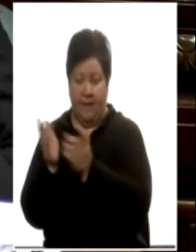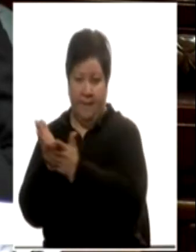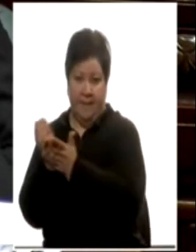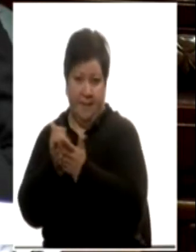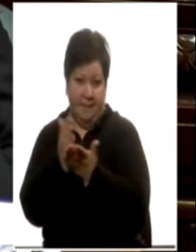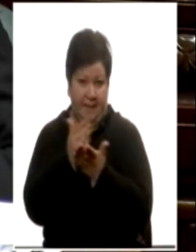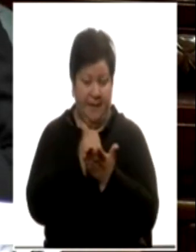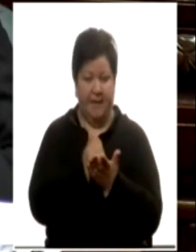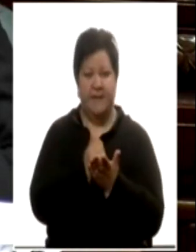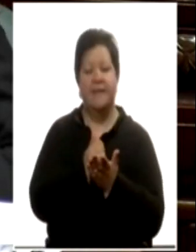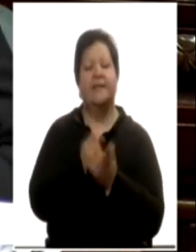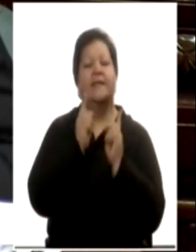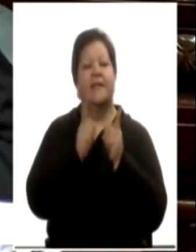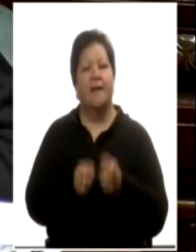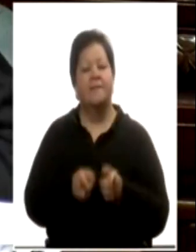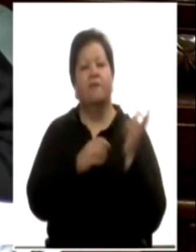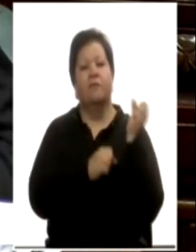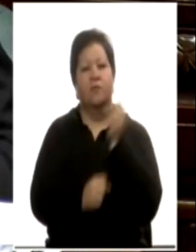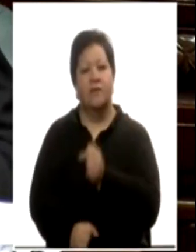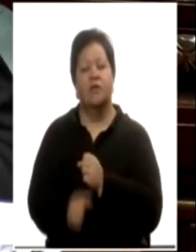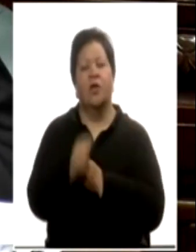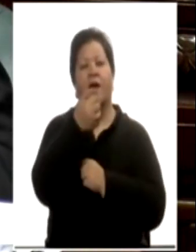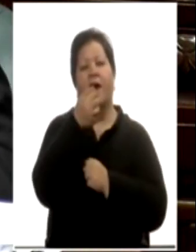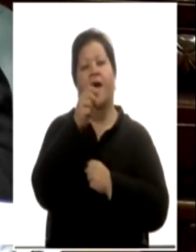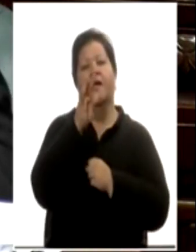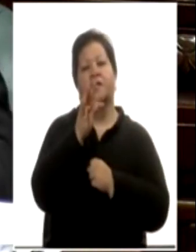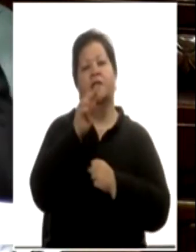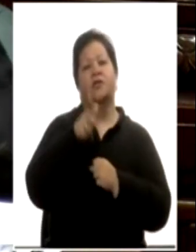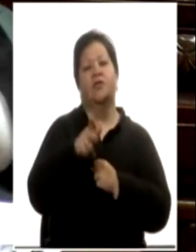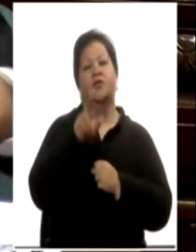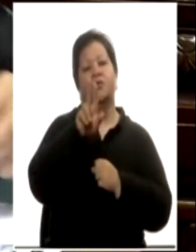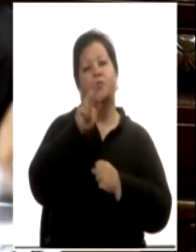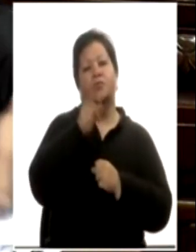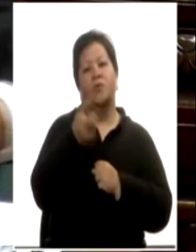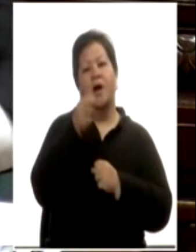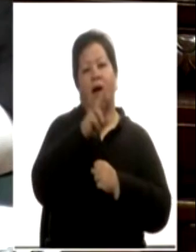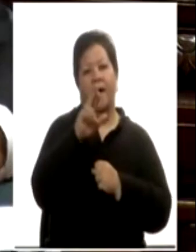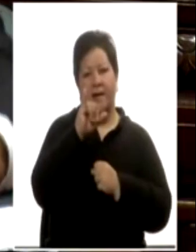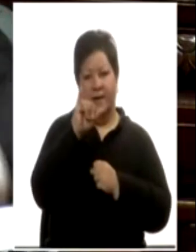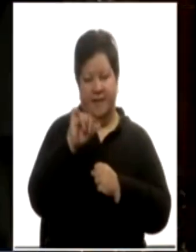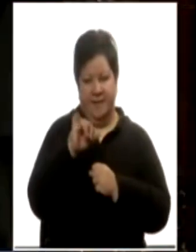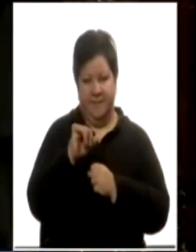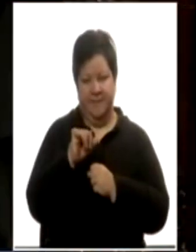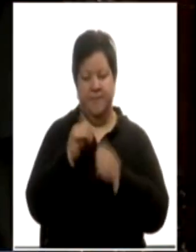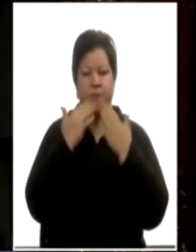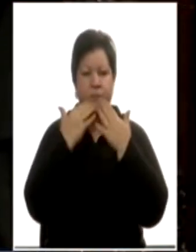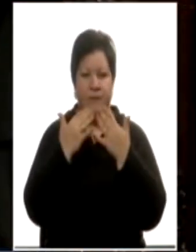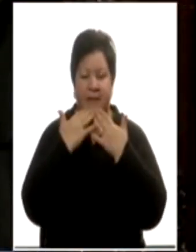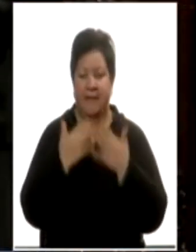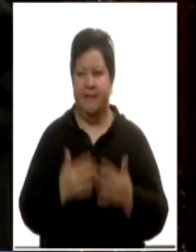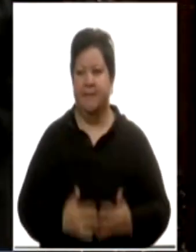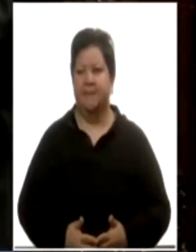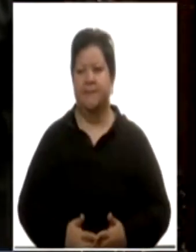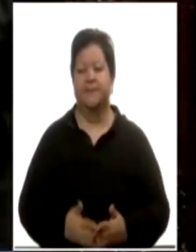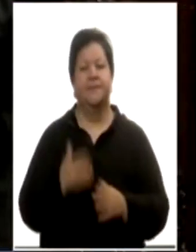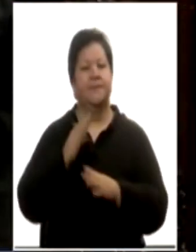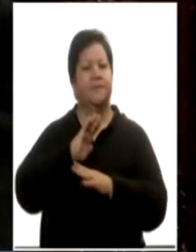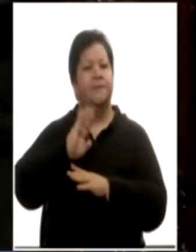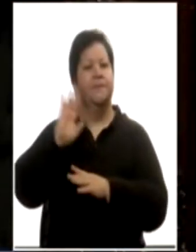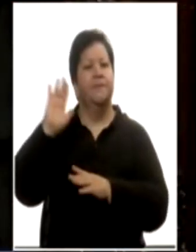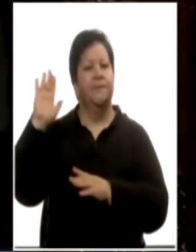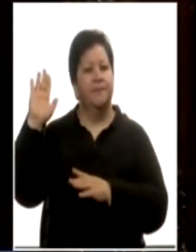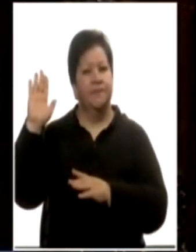a la Fundación Pablo Achugarri y a la Audición de Fogón en Fogón. Muy amable Presidenta. Vamos a votar lo solicitado por el señor